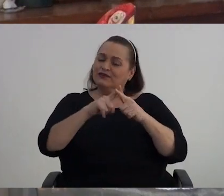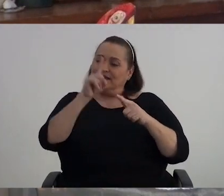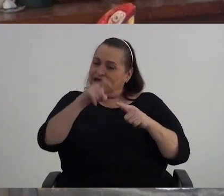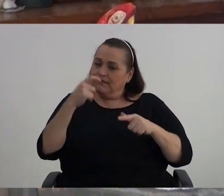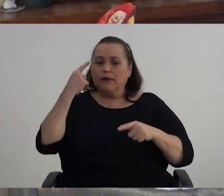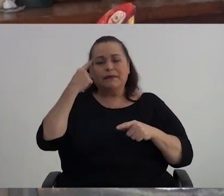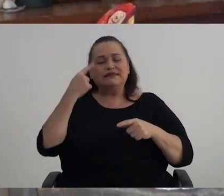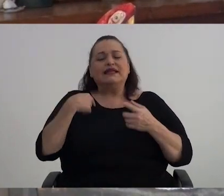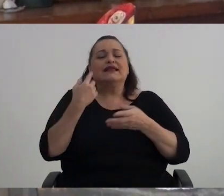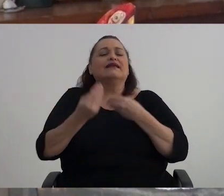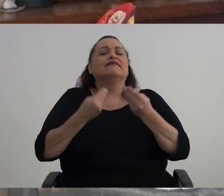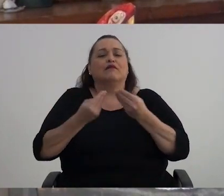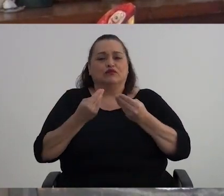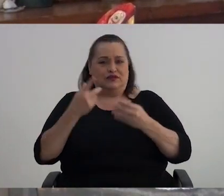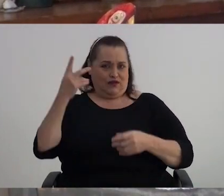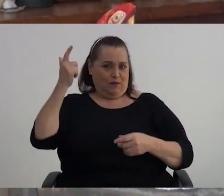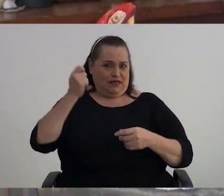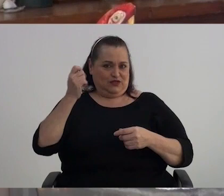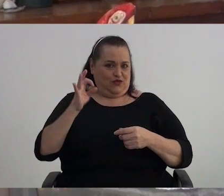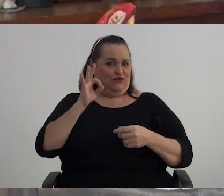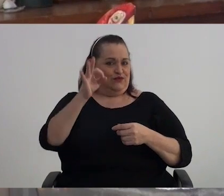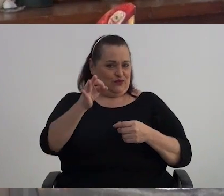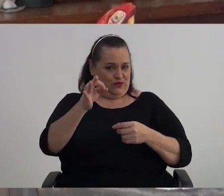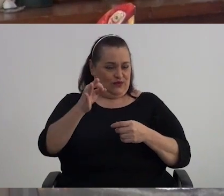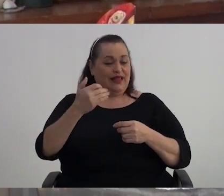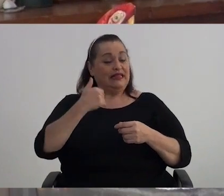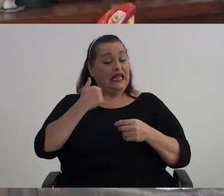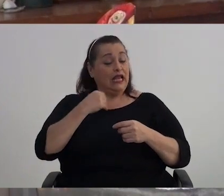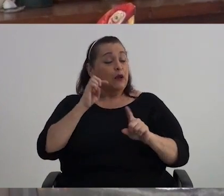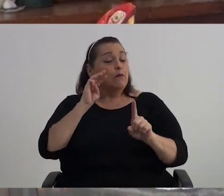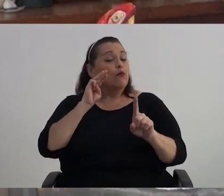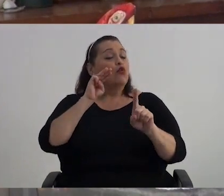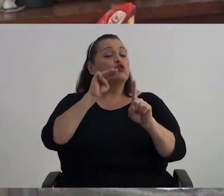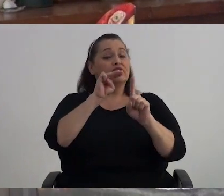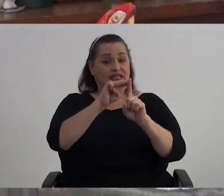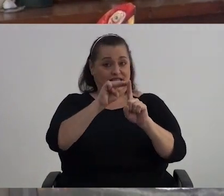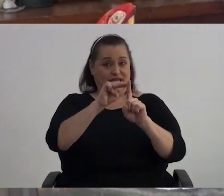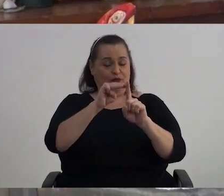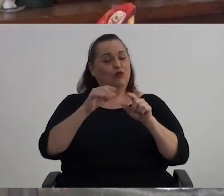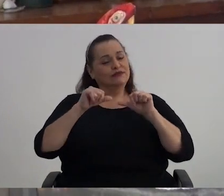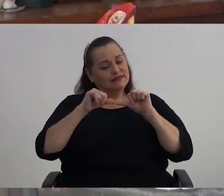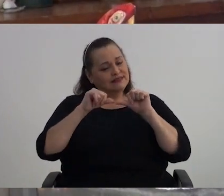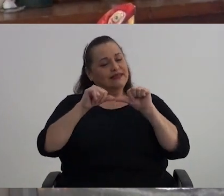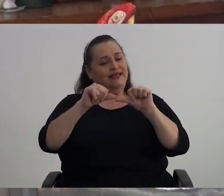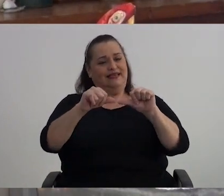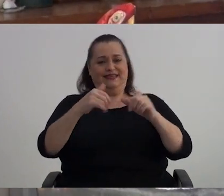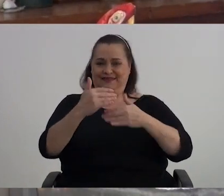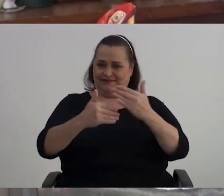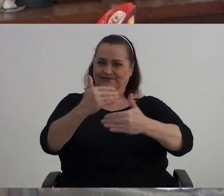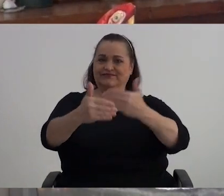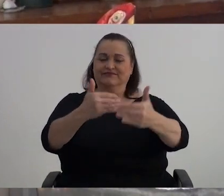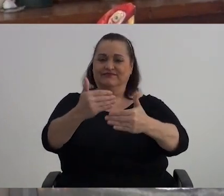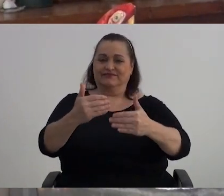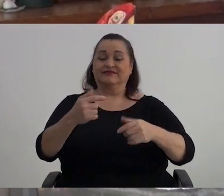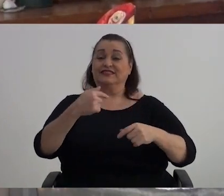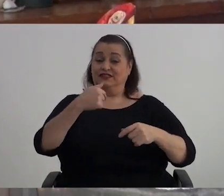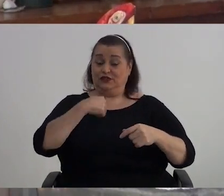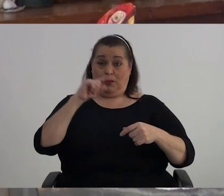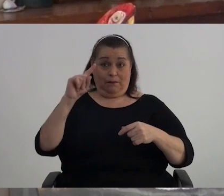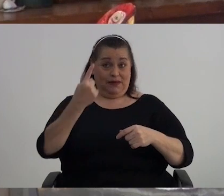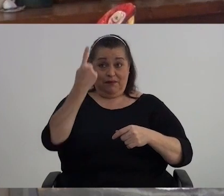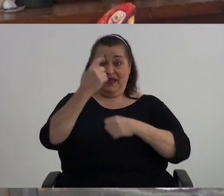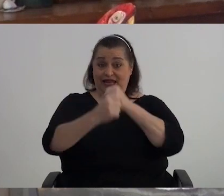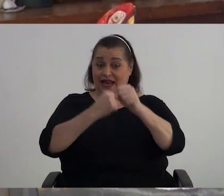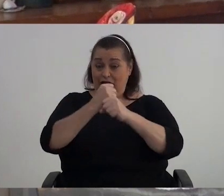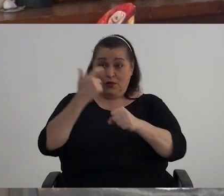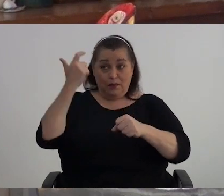vamos a hacer Cuando nos Nos jubilemos Como para tener Un motivo Para seguir adelante Yo el primer año De